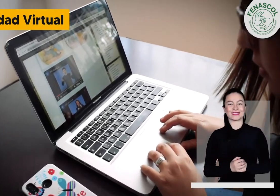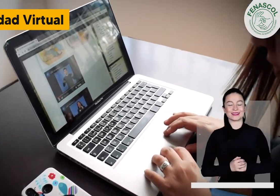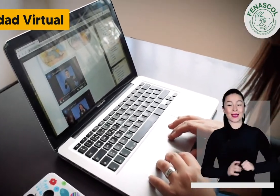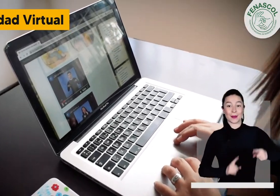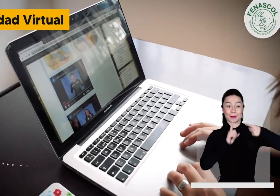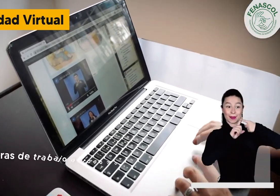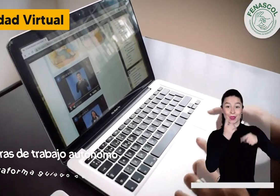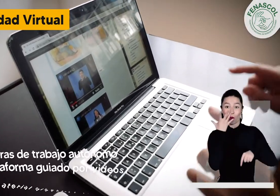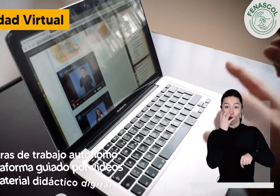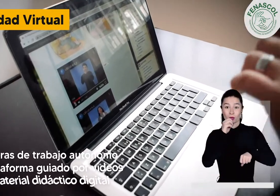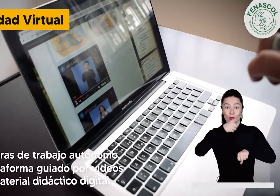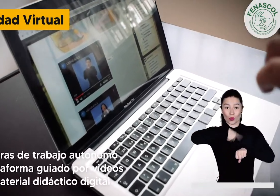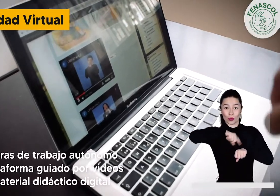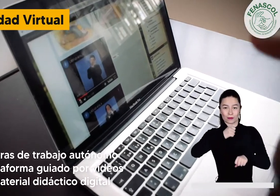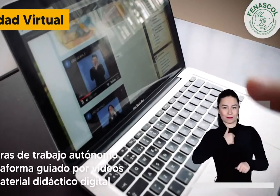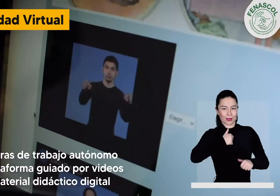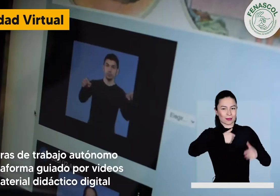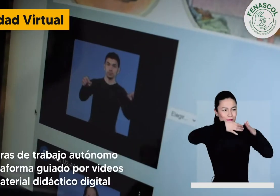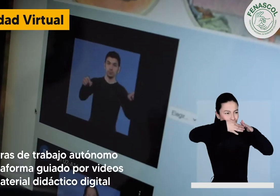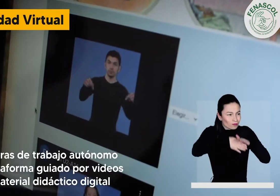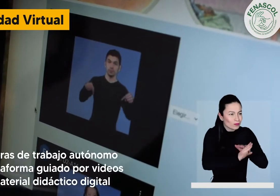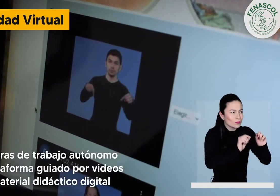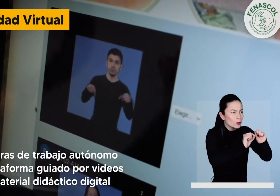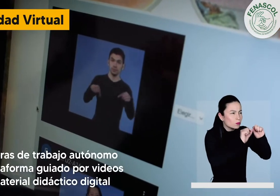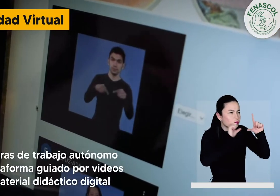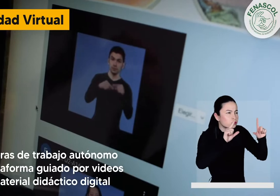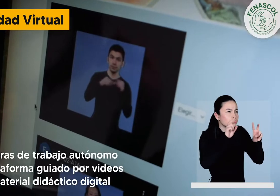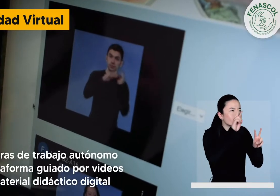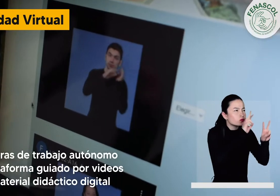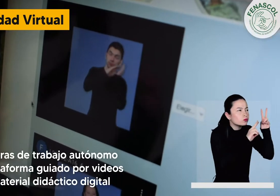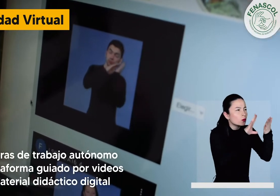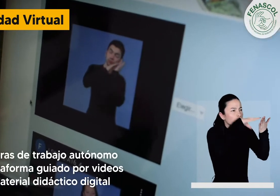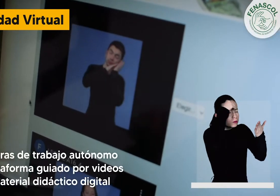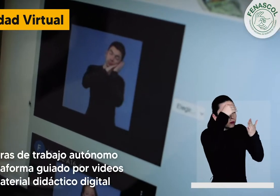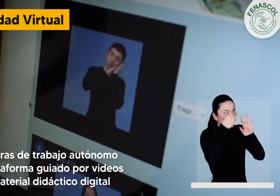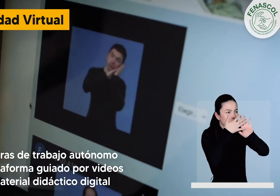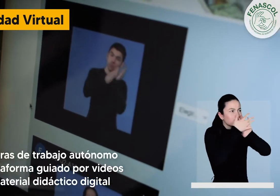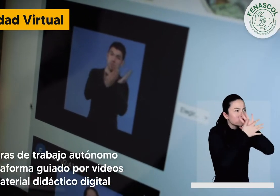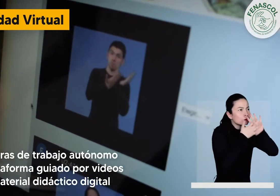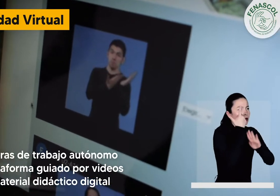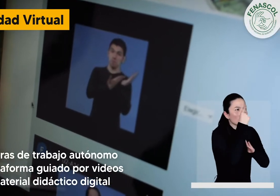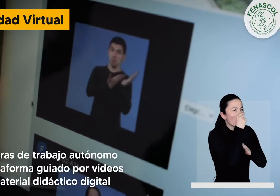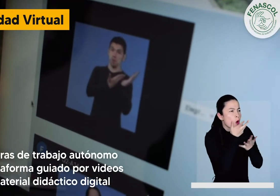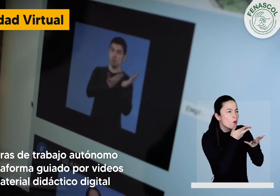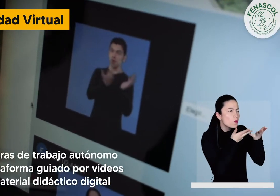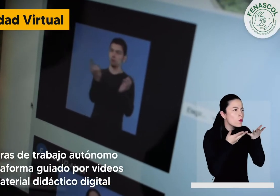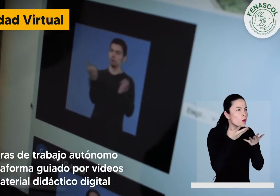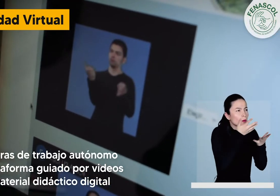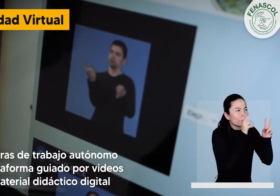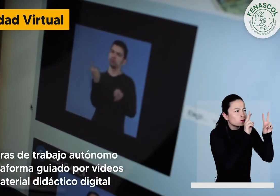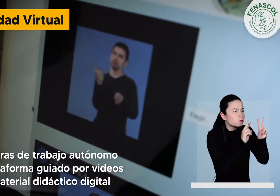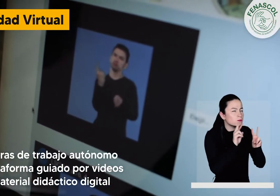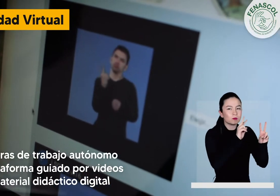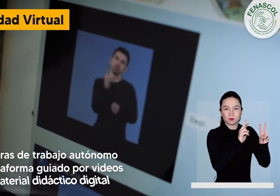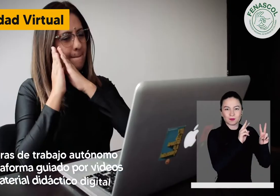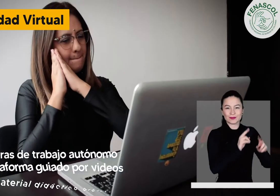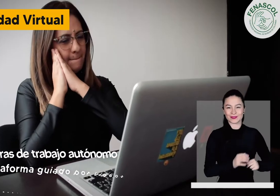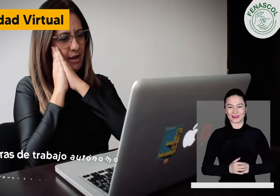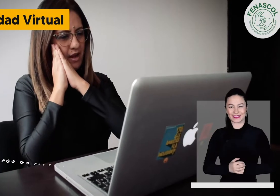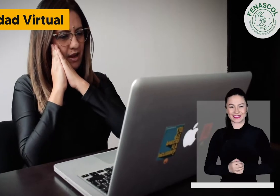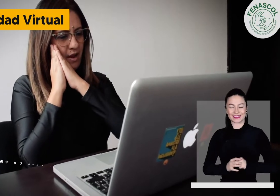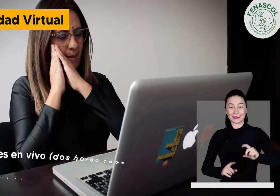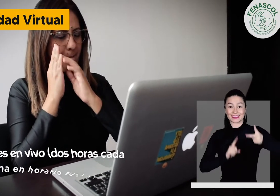MODALIDAD VIRTUAL Modalidad 50 horas de trabajo autónomo en plataforma guiado por videos y material didáctico digital.